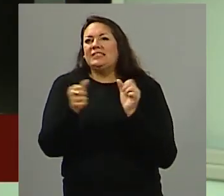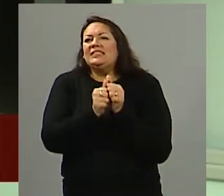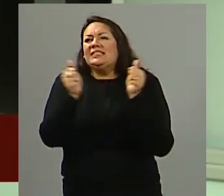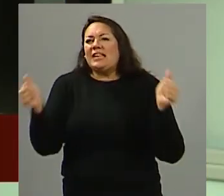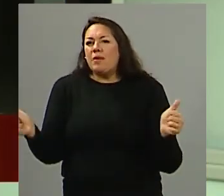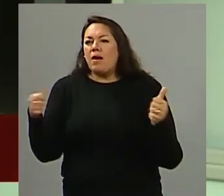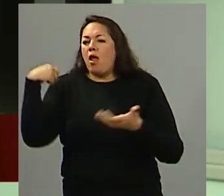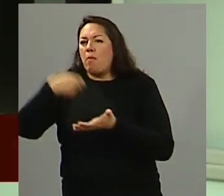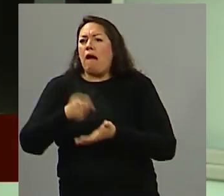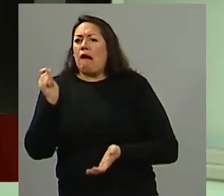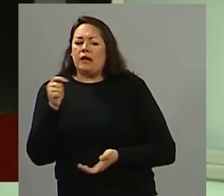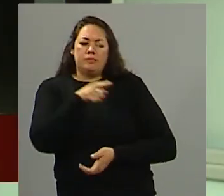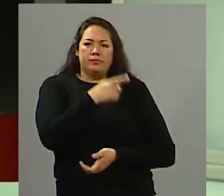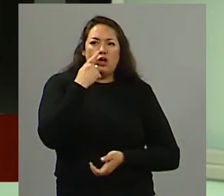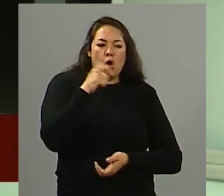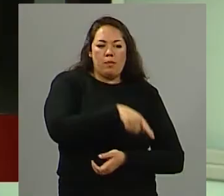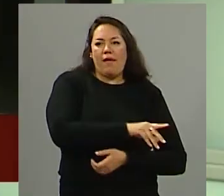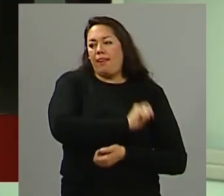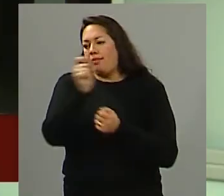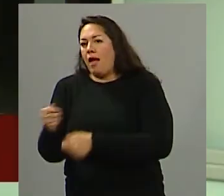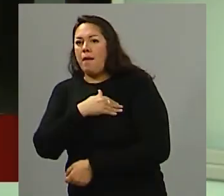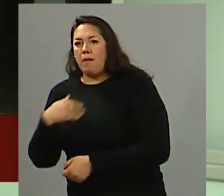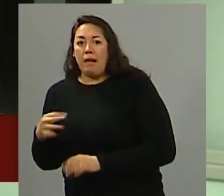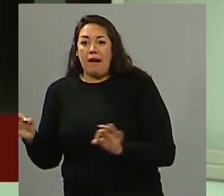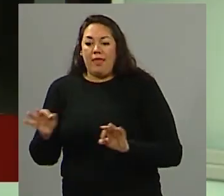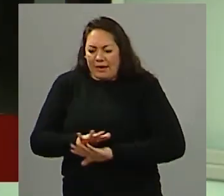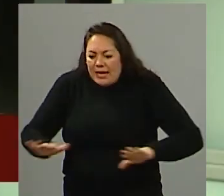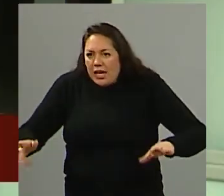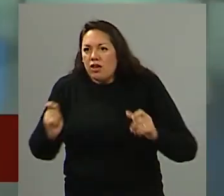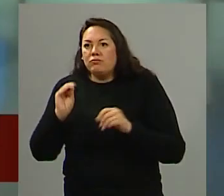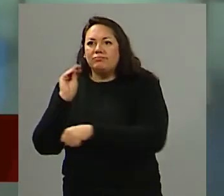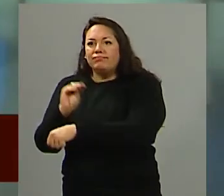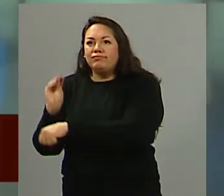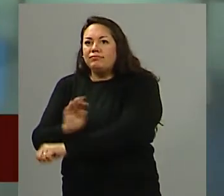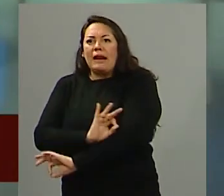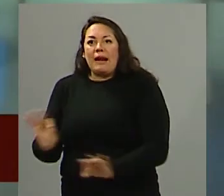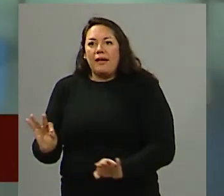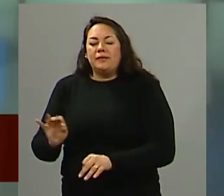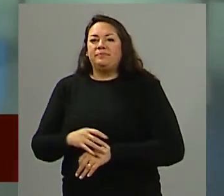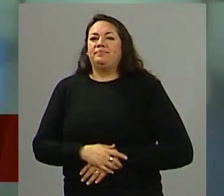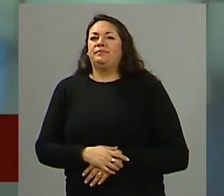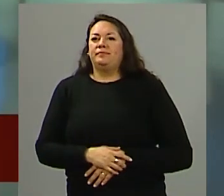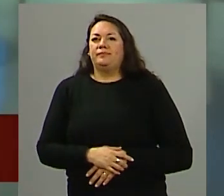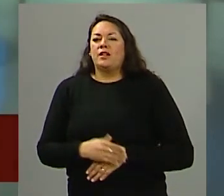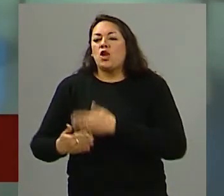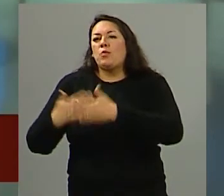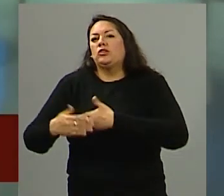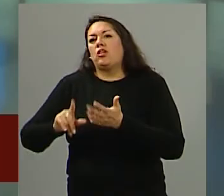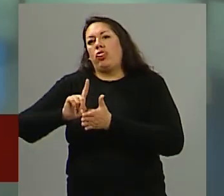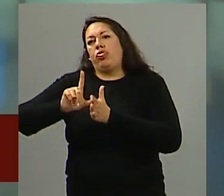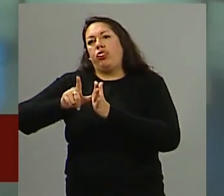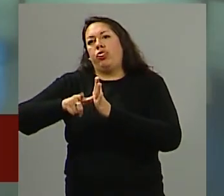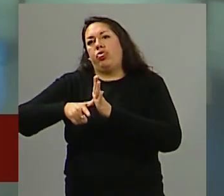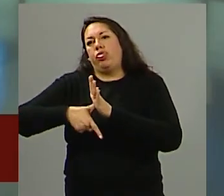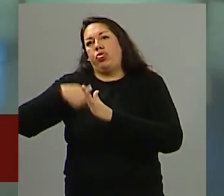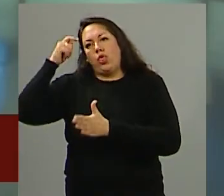el que recibe esas asignaciones que nunca llegan a la mamá o a esos chicos específicamente y realmente el proceso a veces es engorroso en la